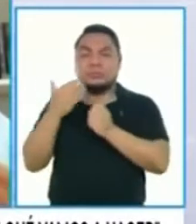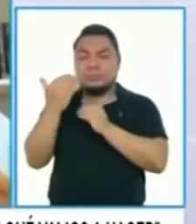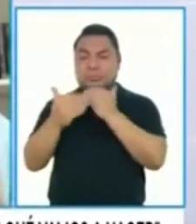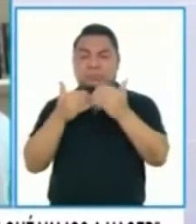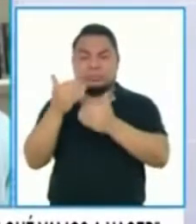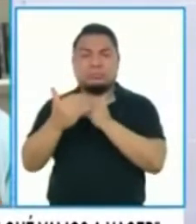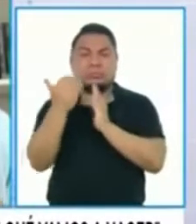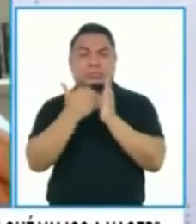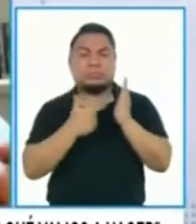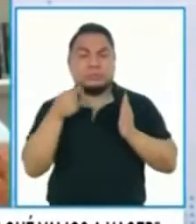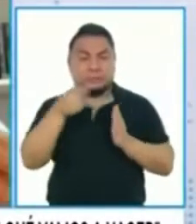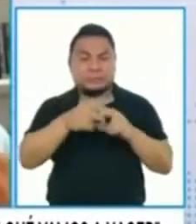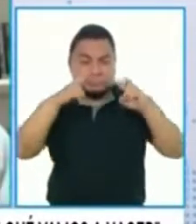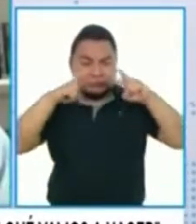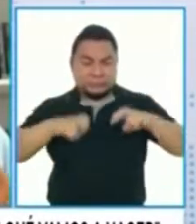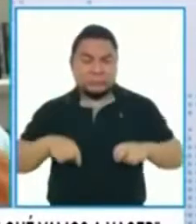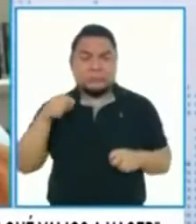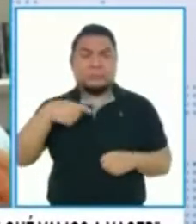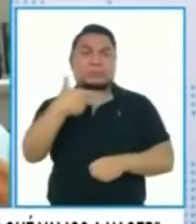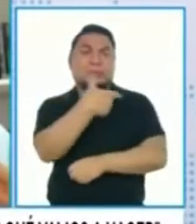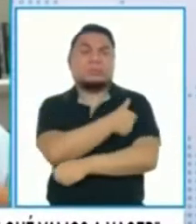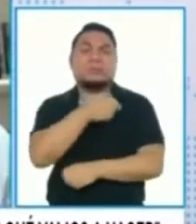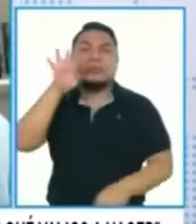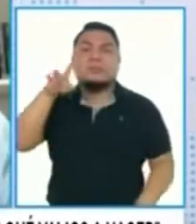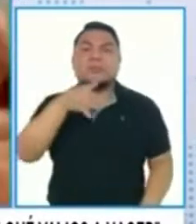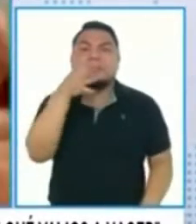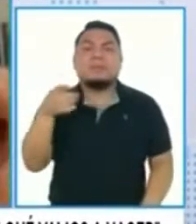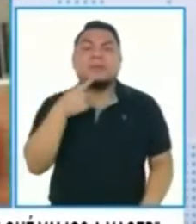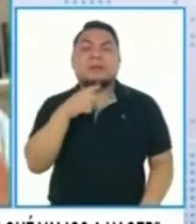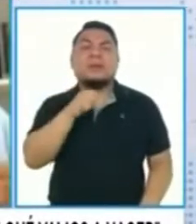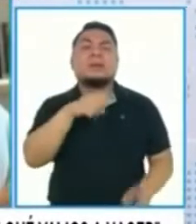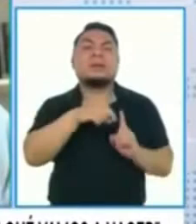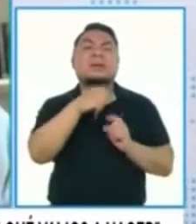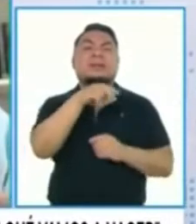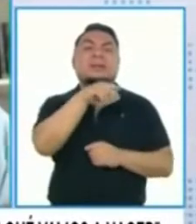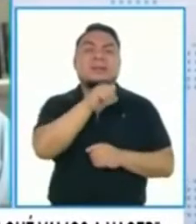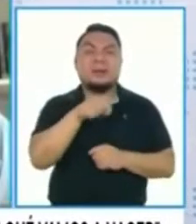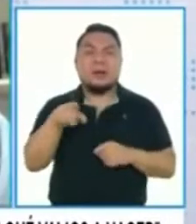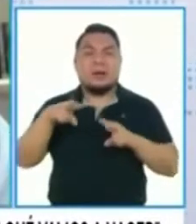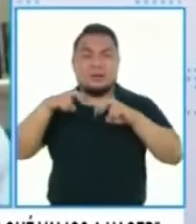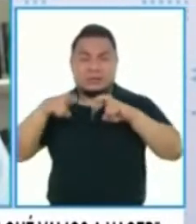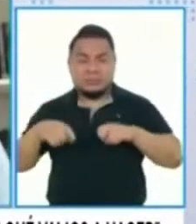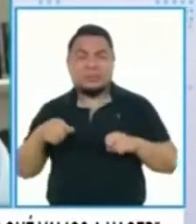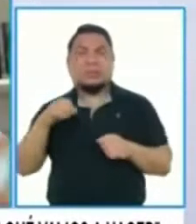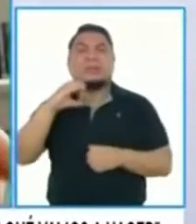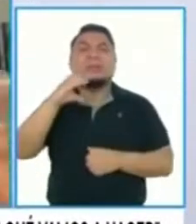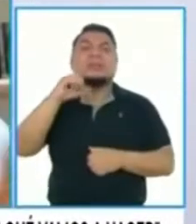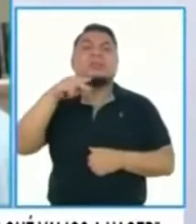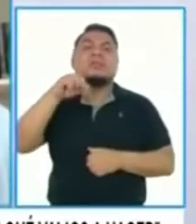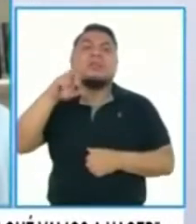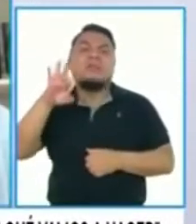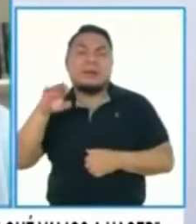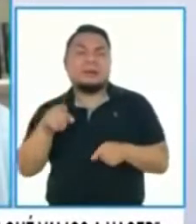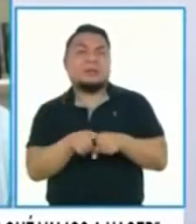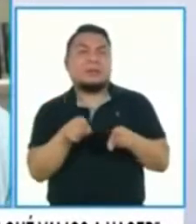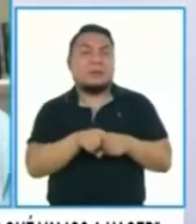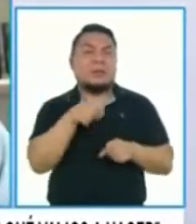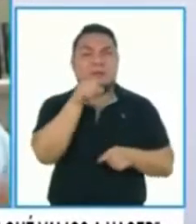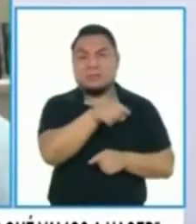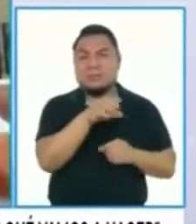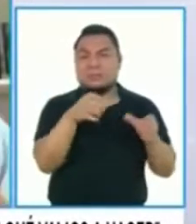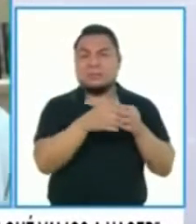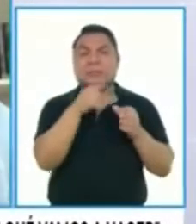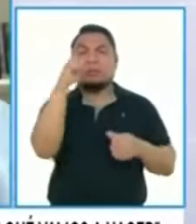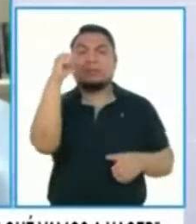para que acá se haga la investigación de la vacuna de Oxford, AstraZeneca, que se haga la investigación con Sinopharm, que se involucre a los que nos